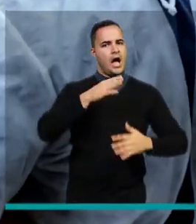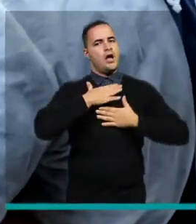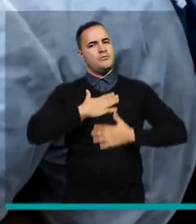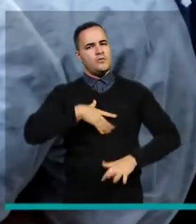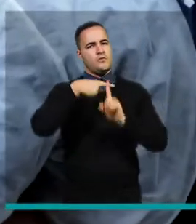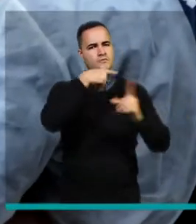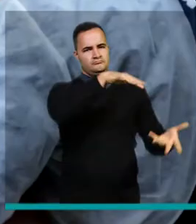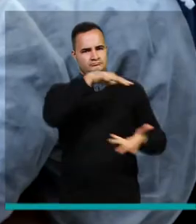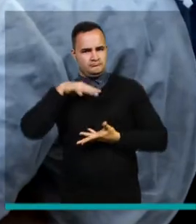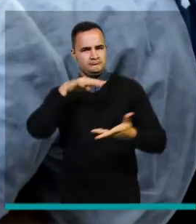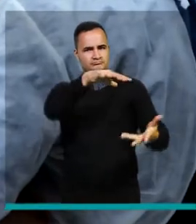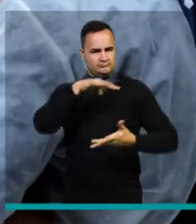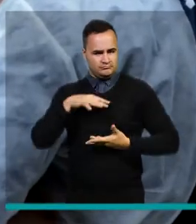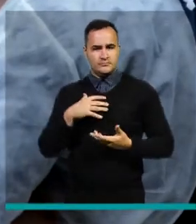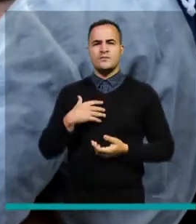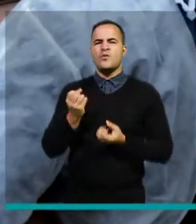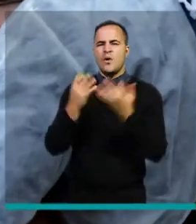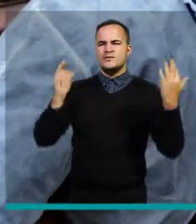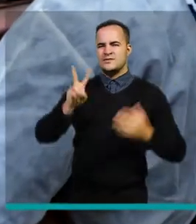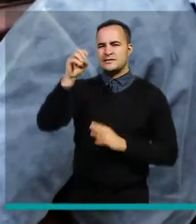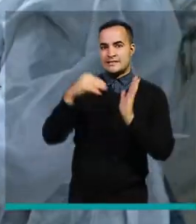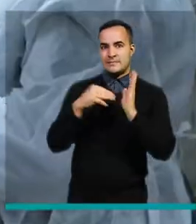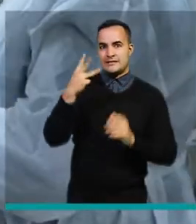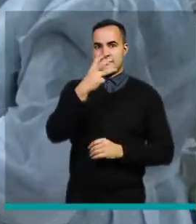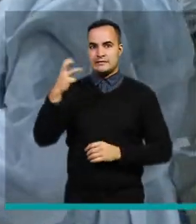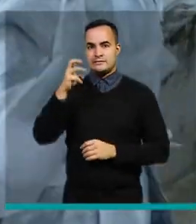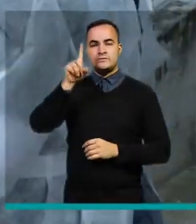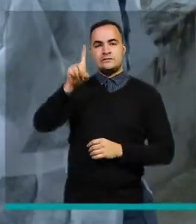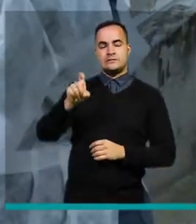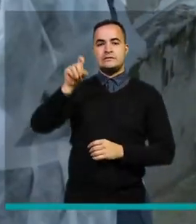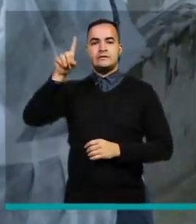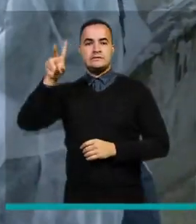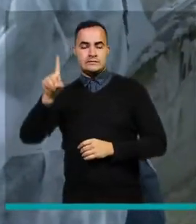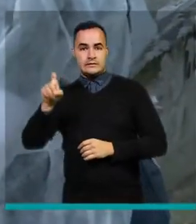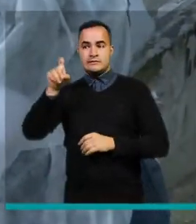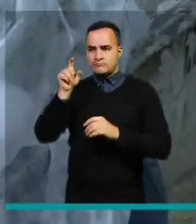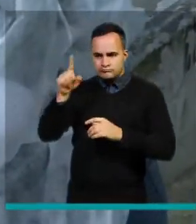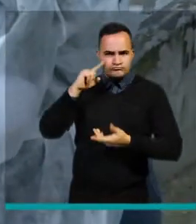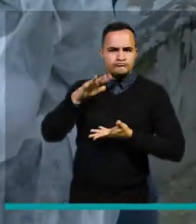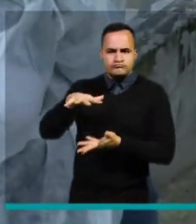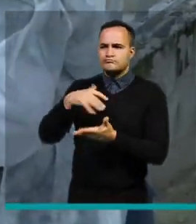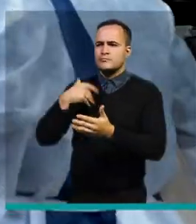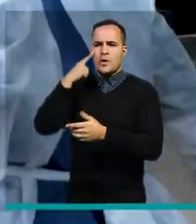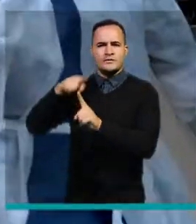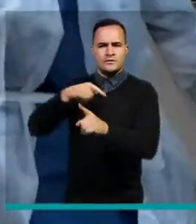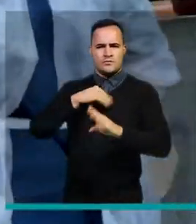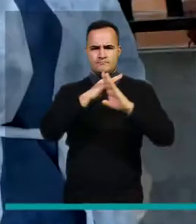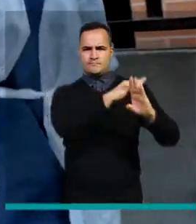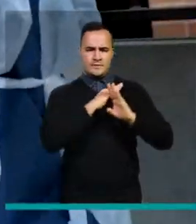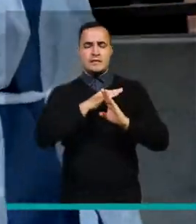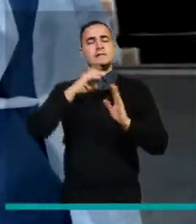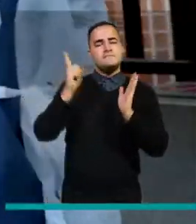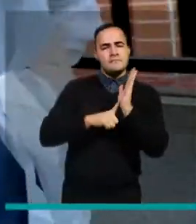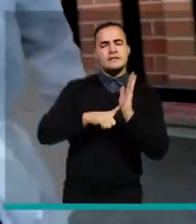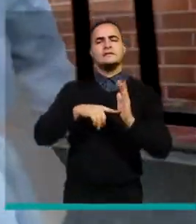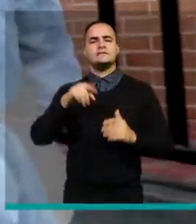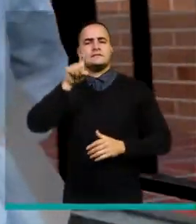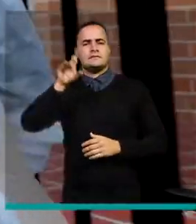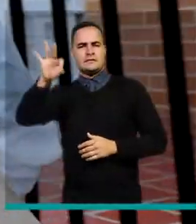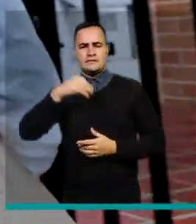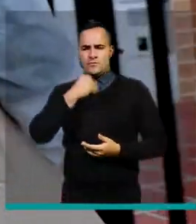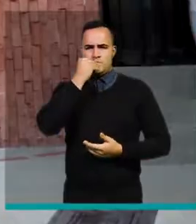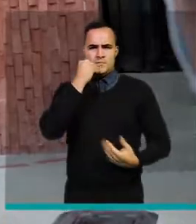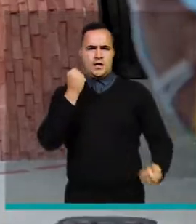entregadas por la administración. Recibieron 7.367 elementos de bioseguridad y 1.063 paquetes